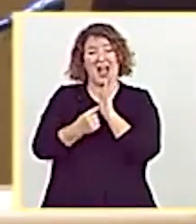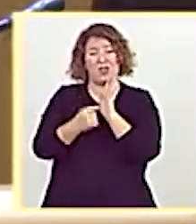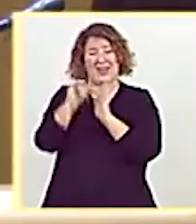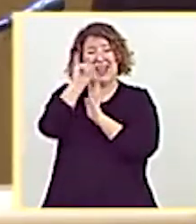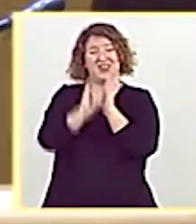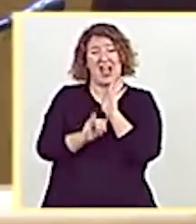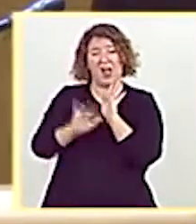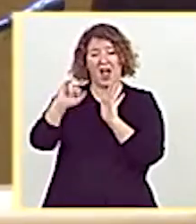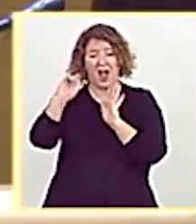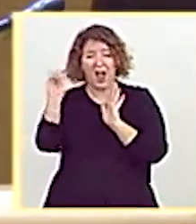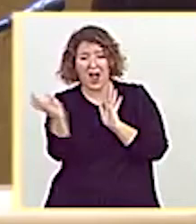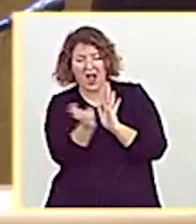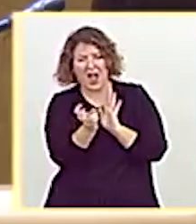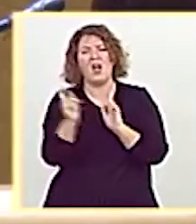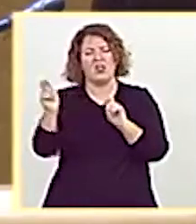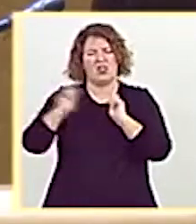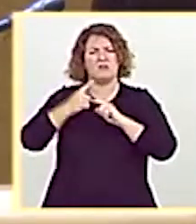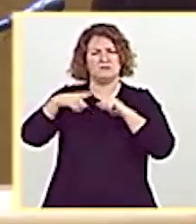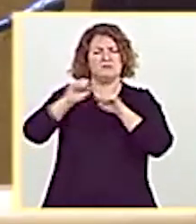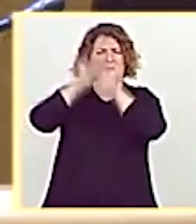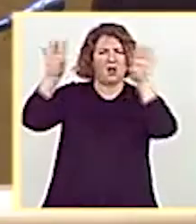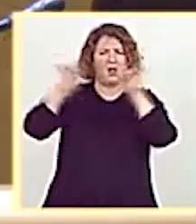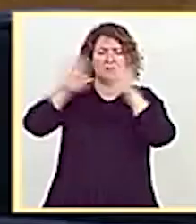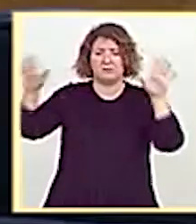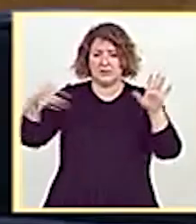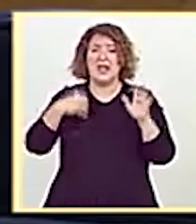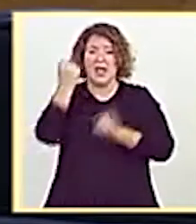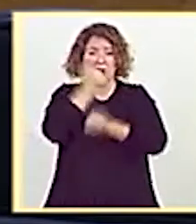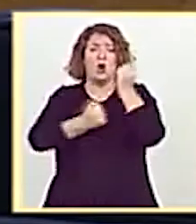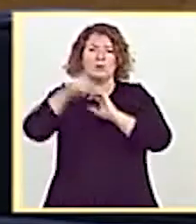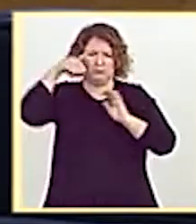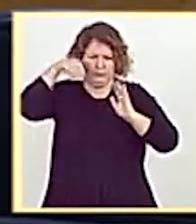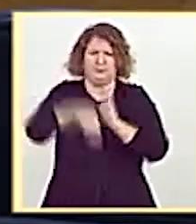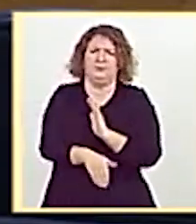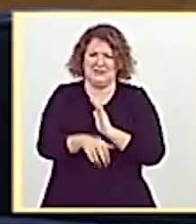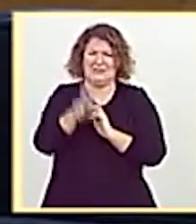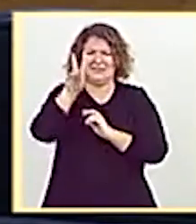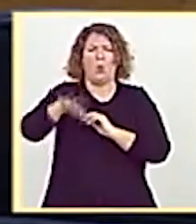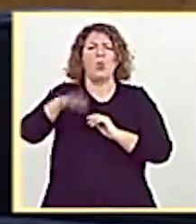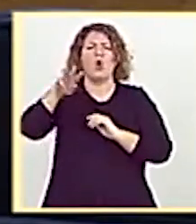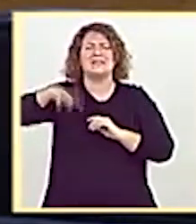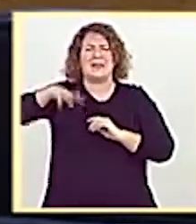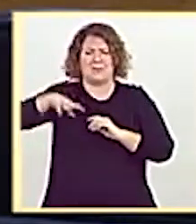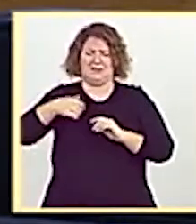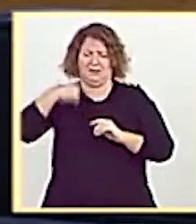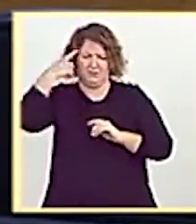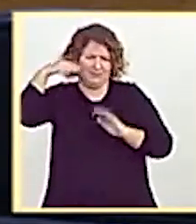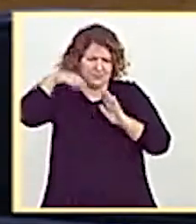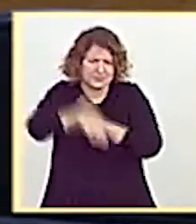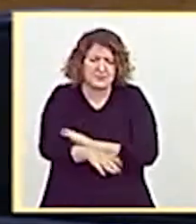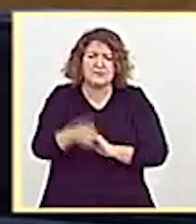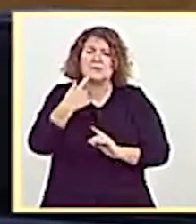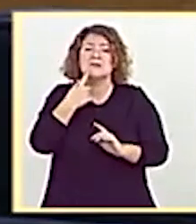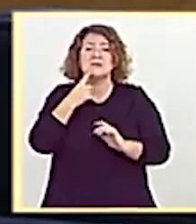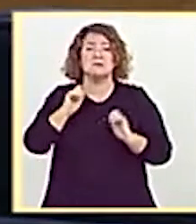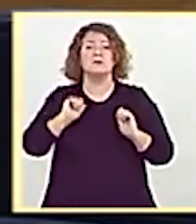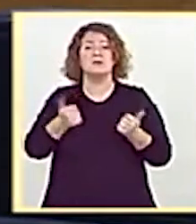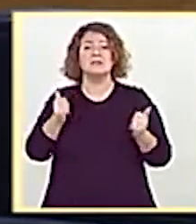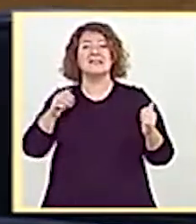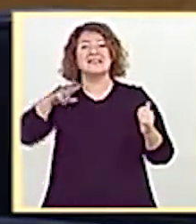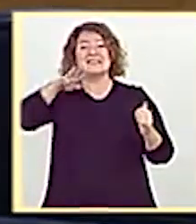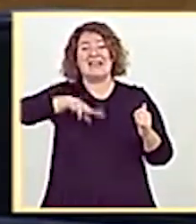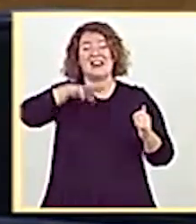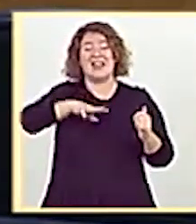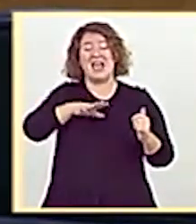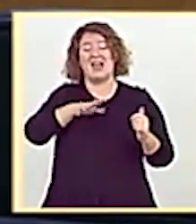Que se ha registrado una caída muy intensa de nuestra economía en el segundo trimestre del año. Que se ha registrado una reactivación también muy intensa durante el